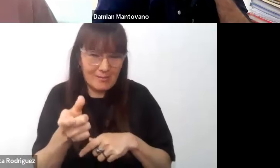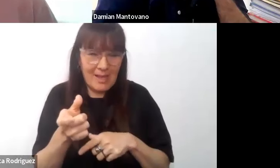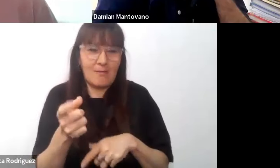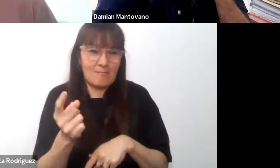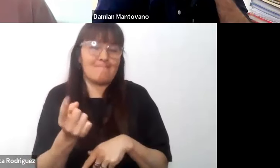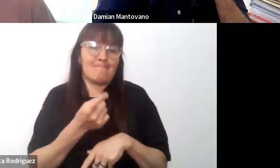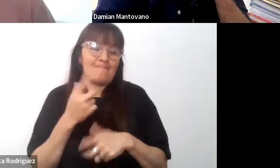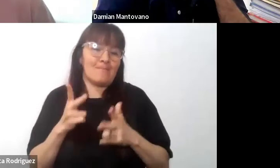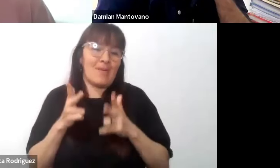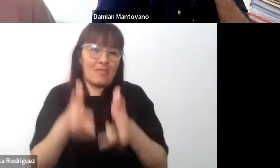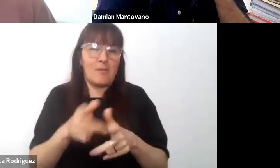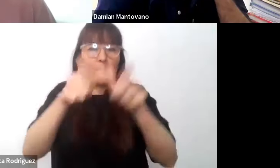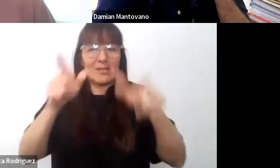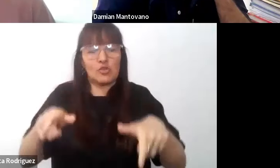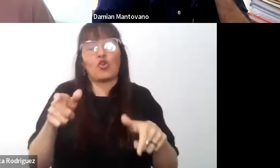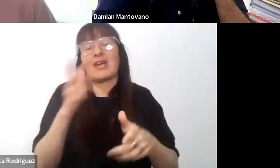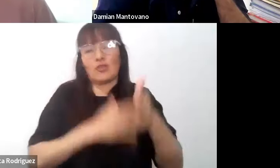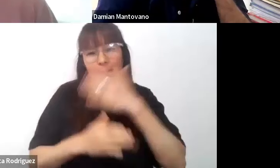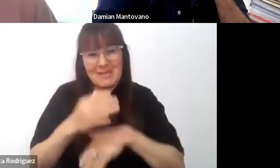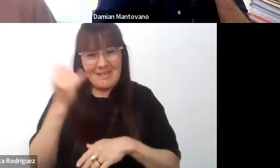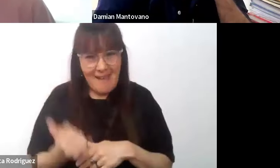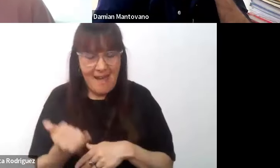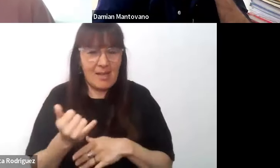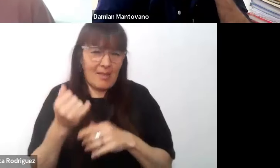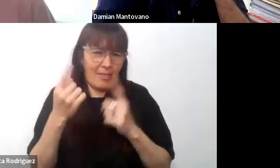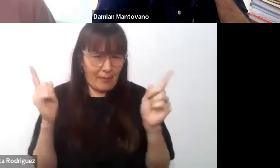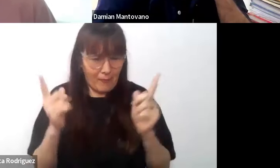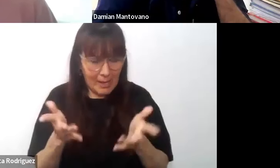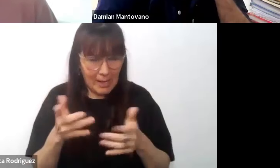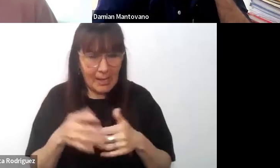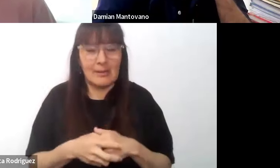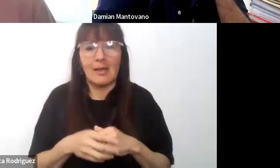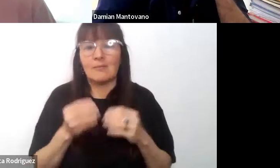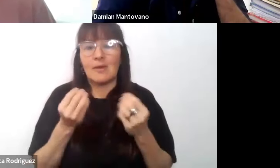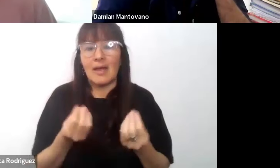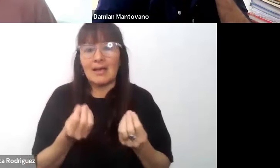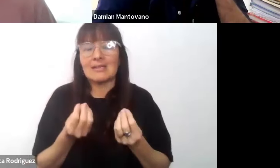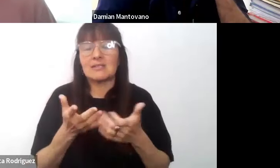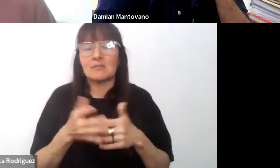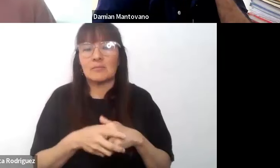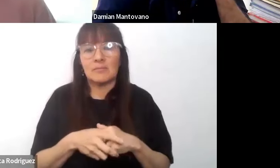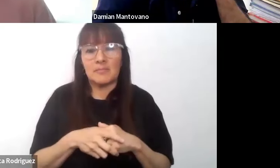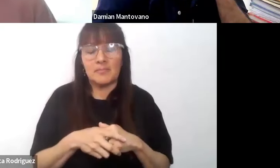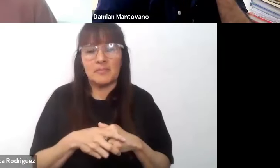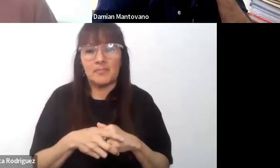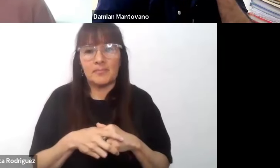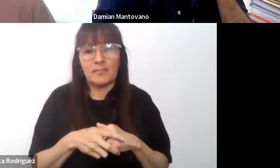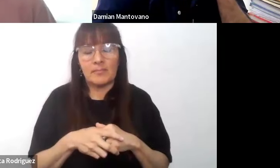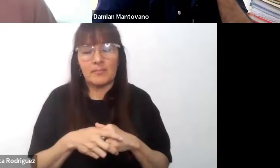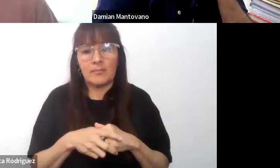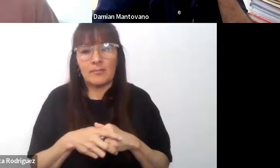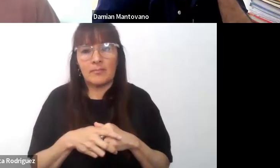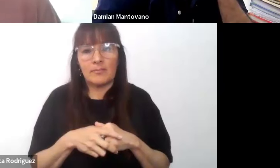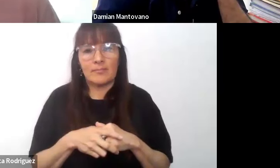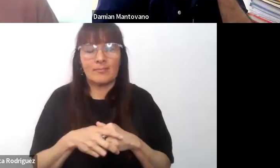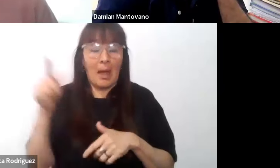estudiantes discapacitados o un poco diferentes era ubicarlos en estructuras especializadas y eso